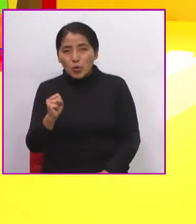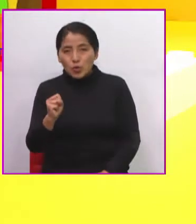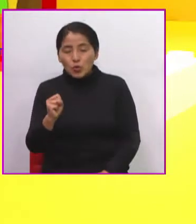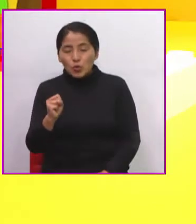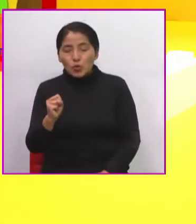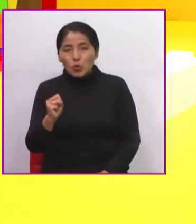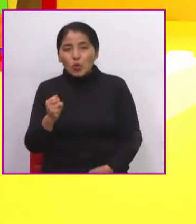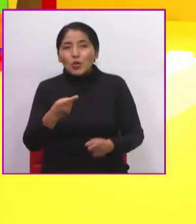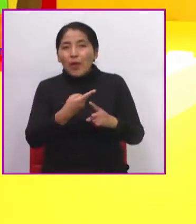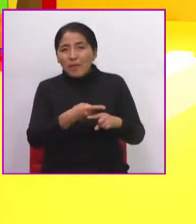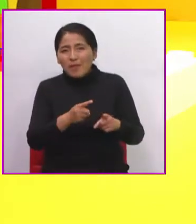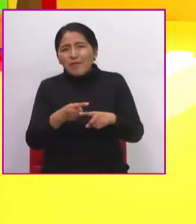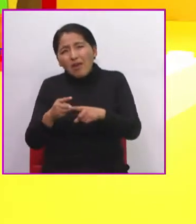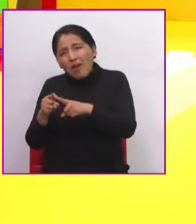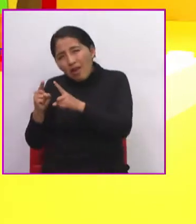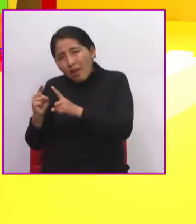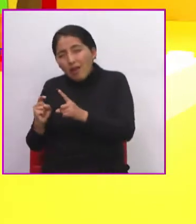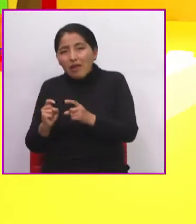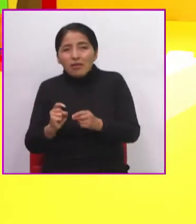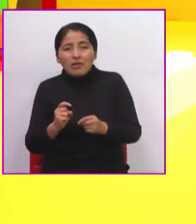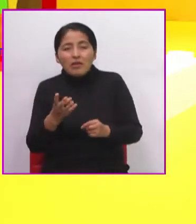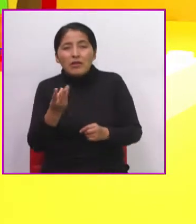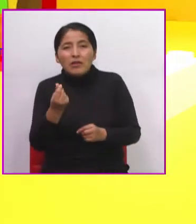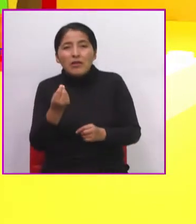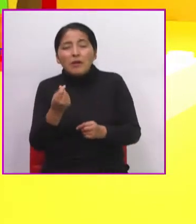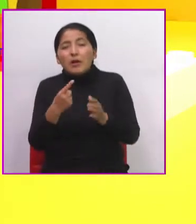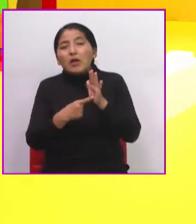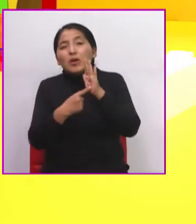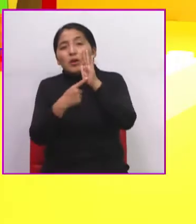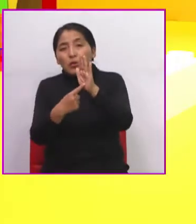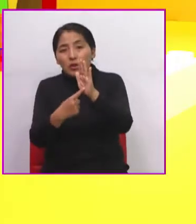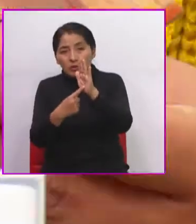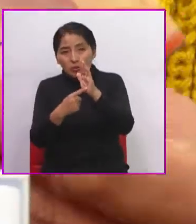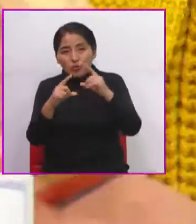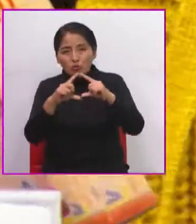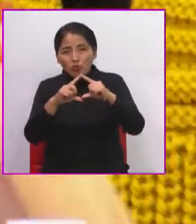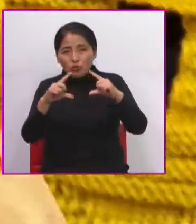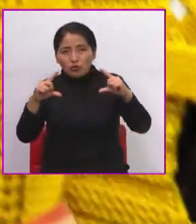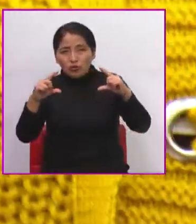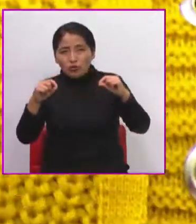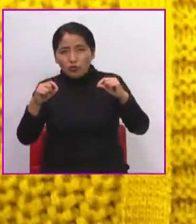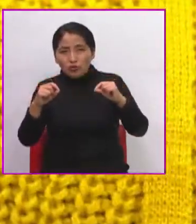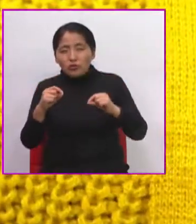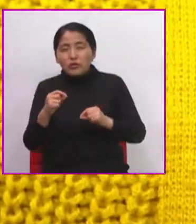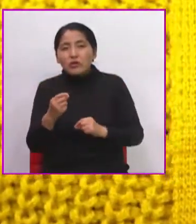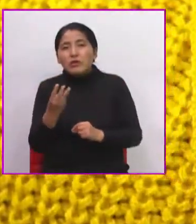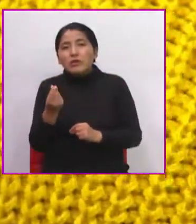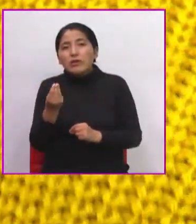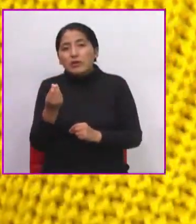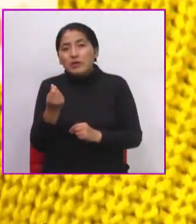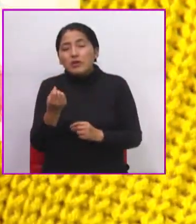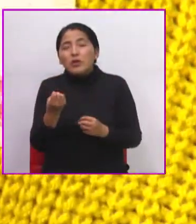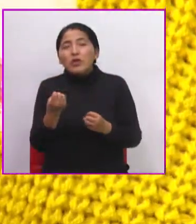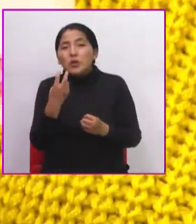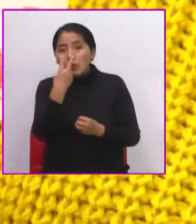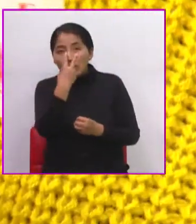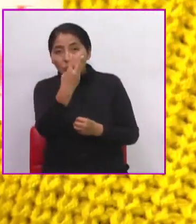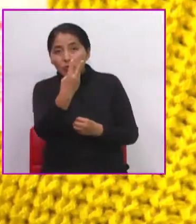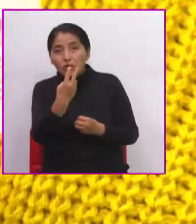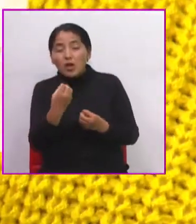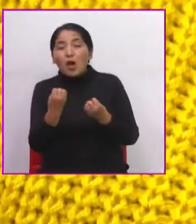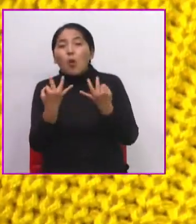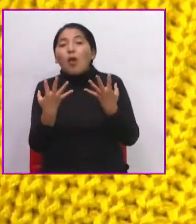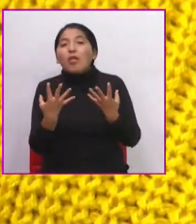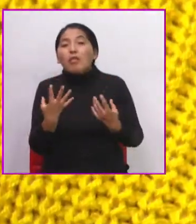producto, ¿no es cierto? A ver, les voy a ir mostrando los billetes, niños. Acá, por ejemplo, seguramente tú ya conoces, es un